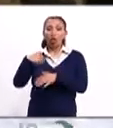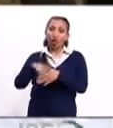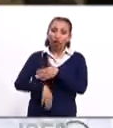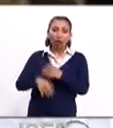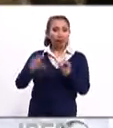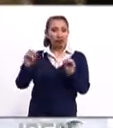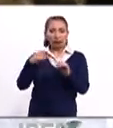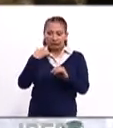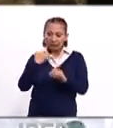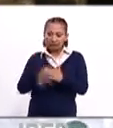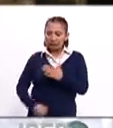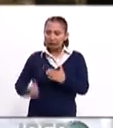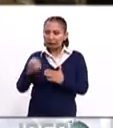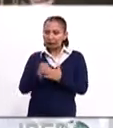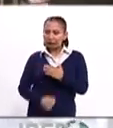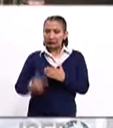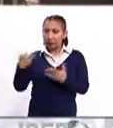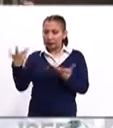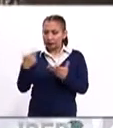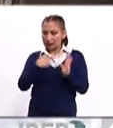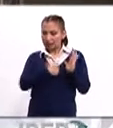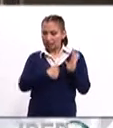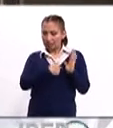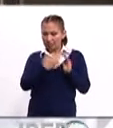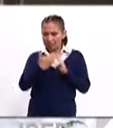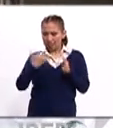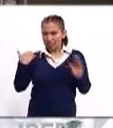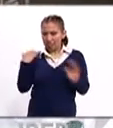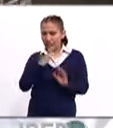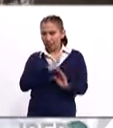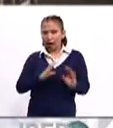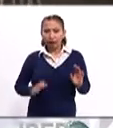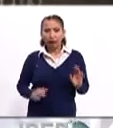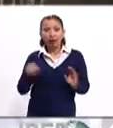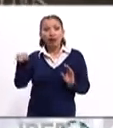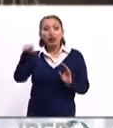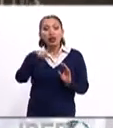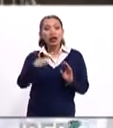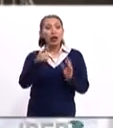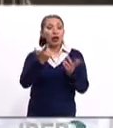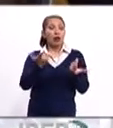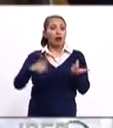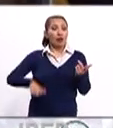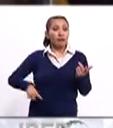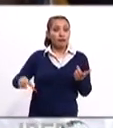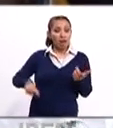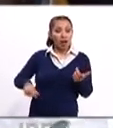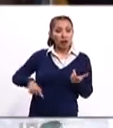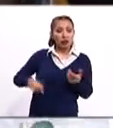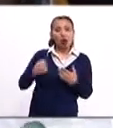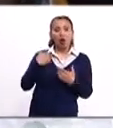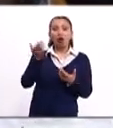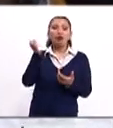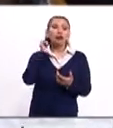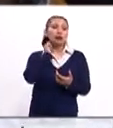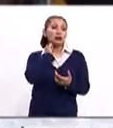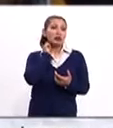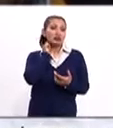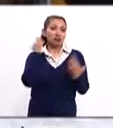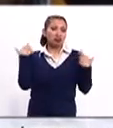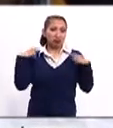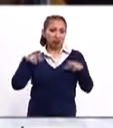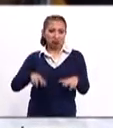De hecho, todo lo posible por llevar a cabo esta promesa y que en todo caso son otros poderes. En primer lugar, el poder legislativo.